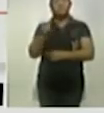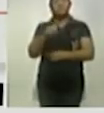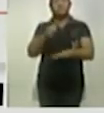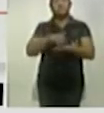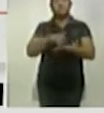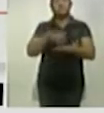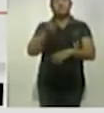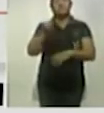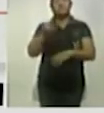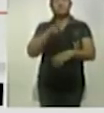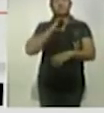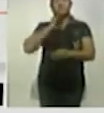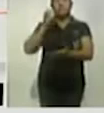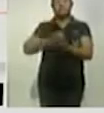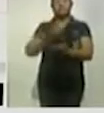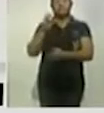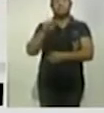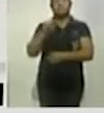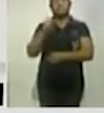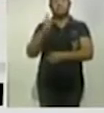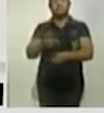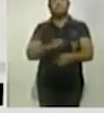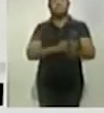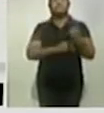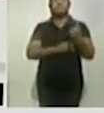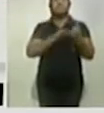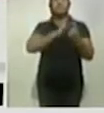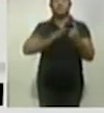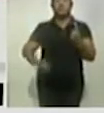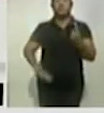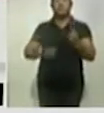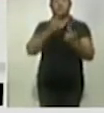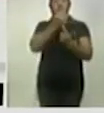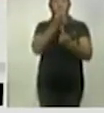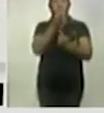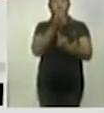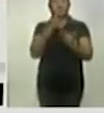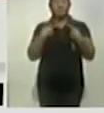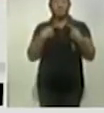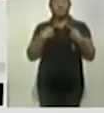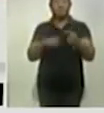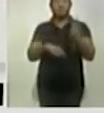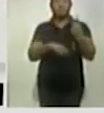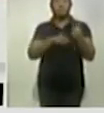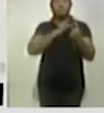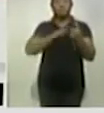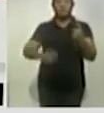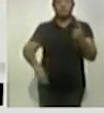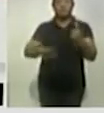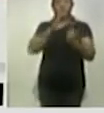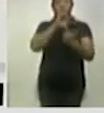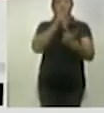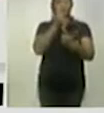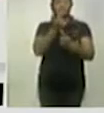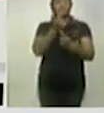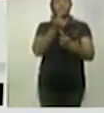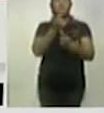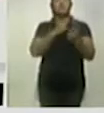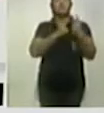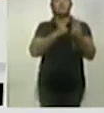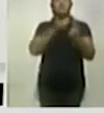setenta, Contla sesenta y ocho, San Pablo del Monte cincuenta y tres, Totolac cuarenta y siete, Calpulalpan cuarenta y cinco,